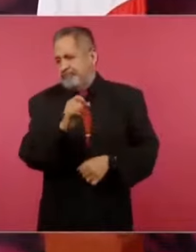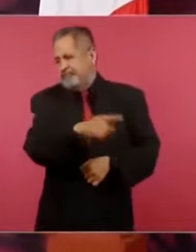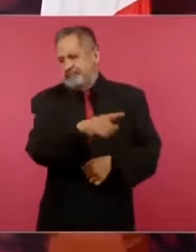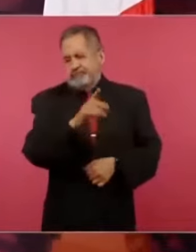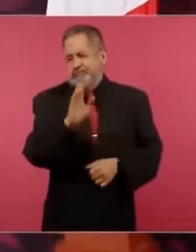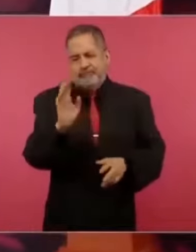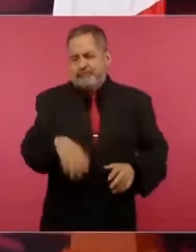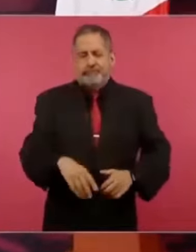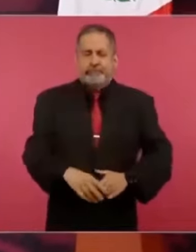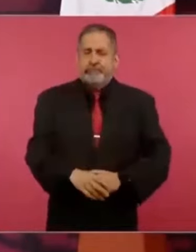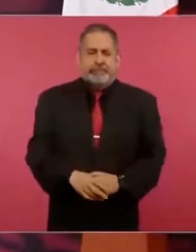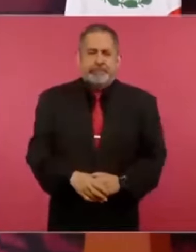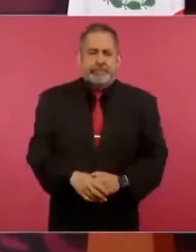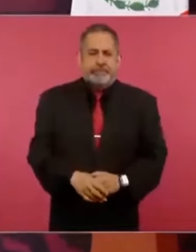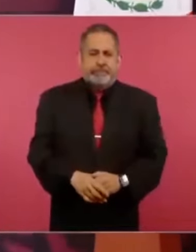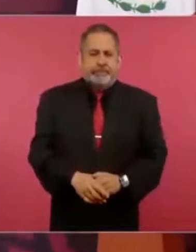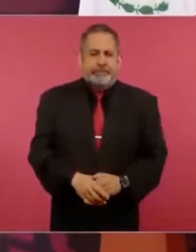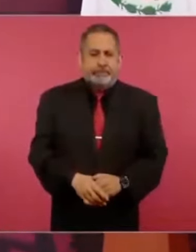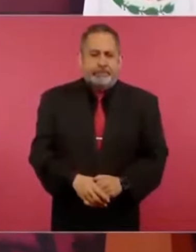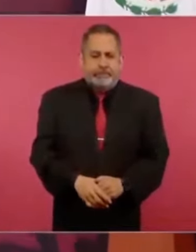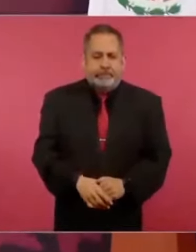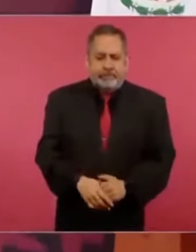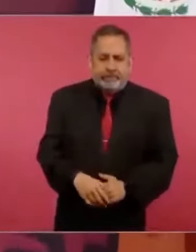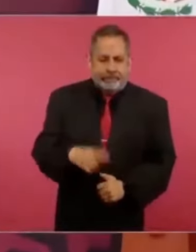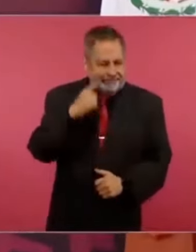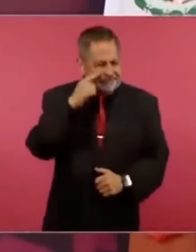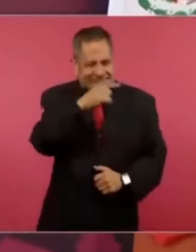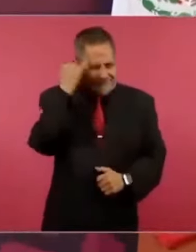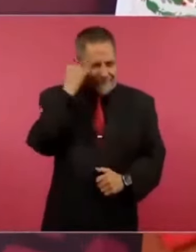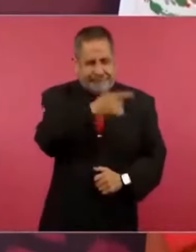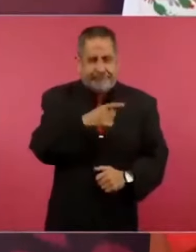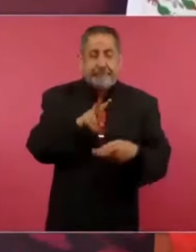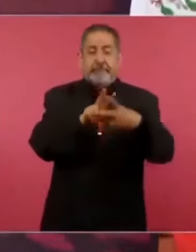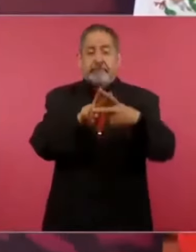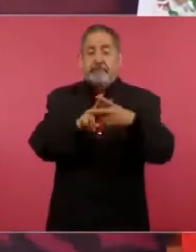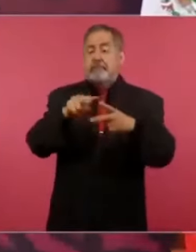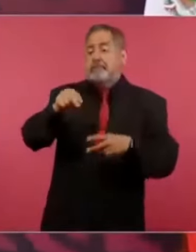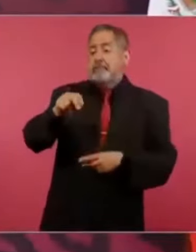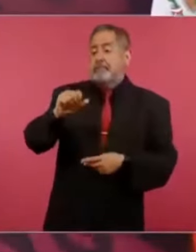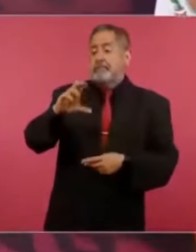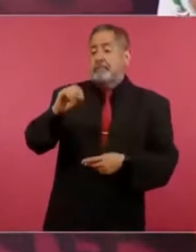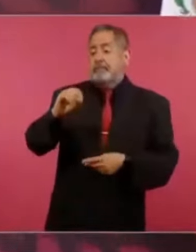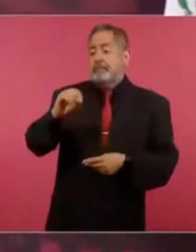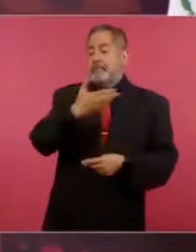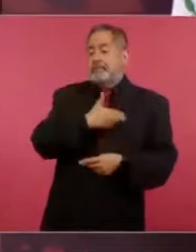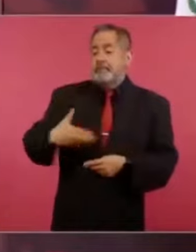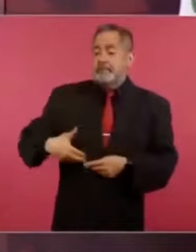Imagínense la campaña de narco presidente AMLO,